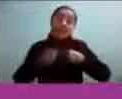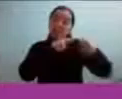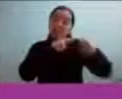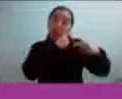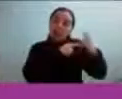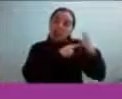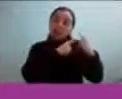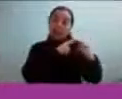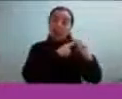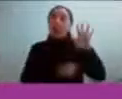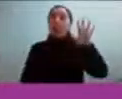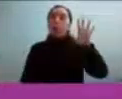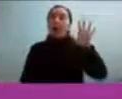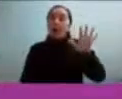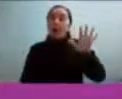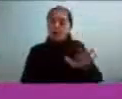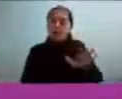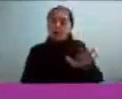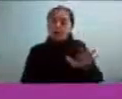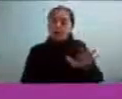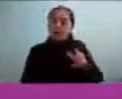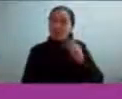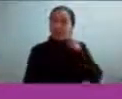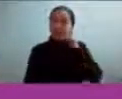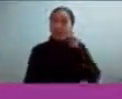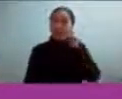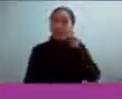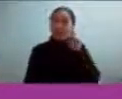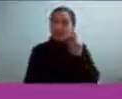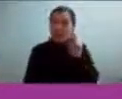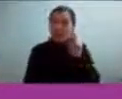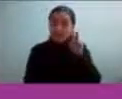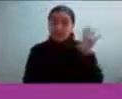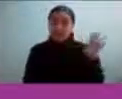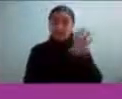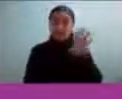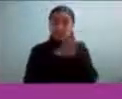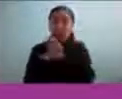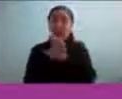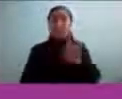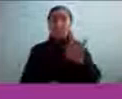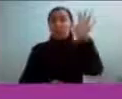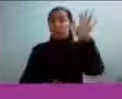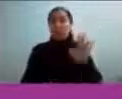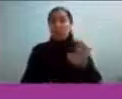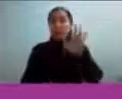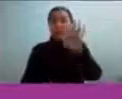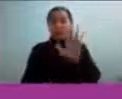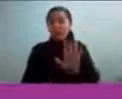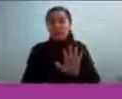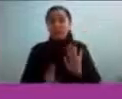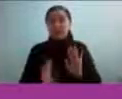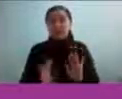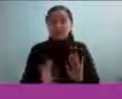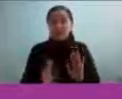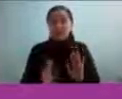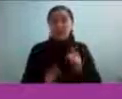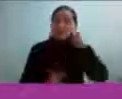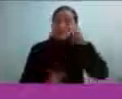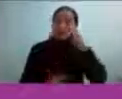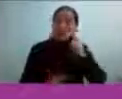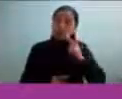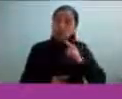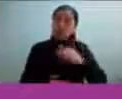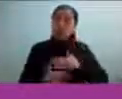son características. Y que si uno las mira de forma aisladas, son eso, son características. Pero yo siento que si uno puede,